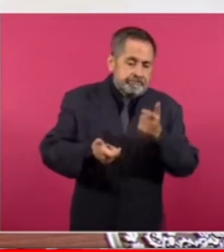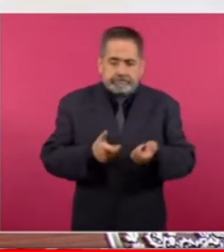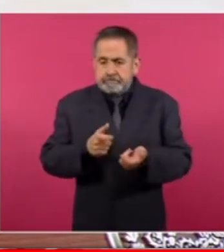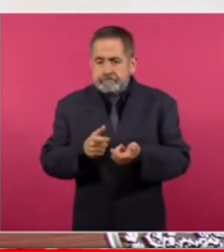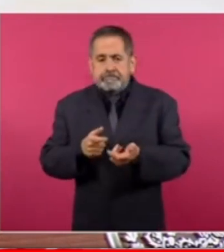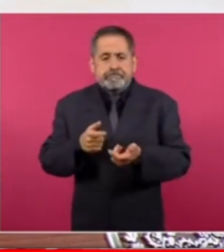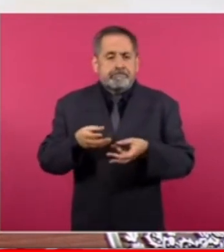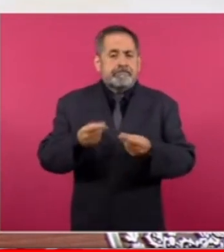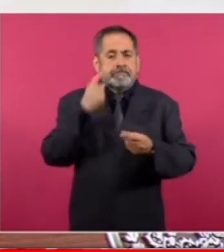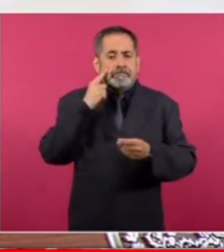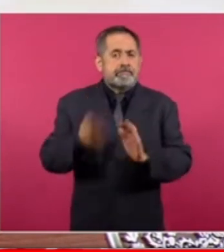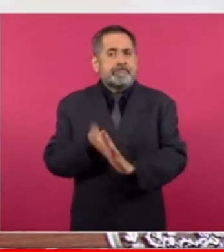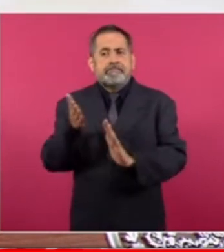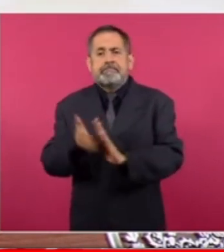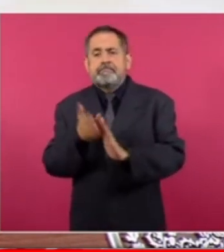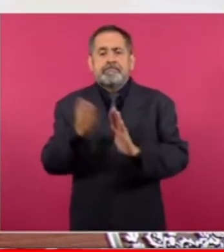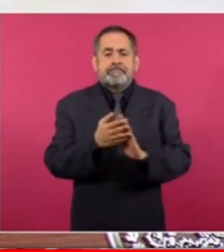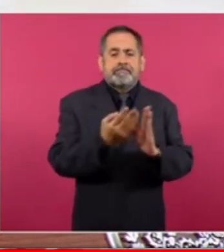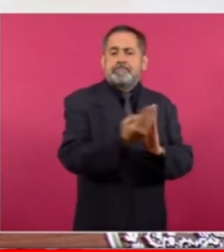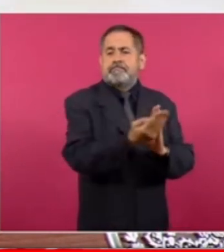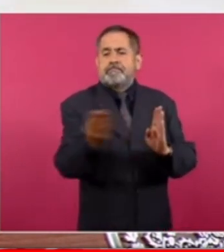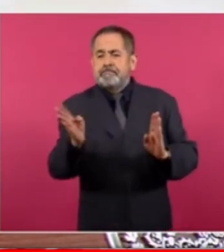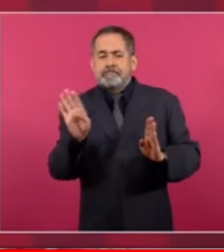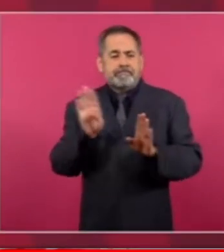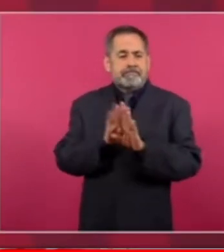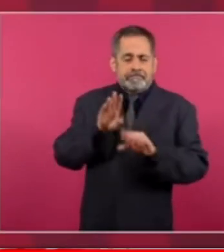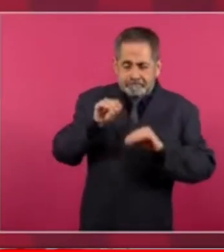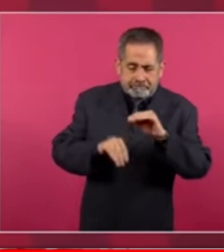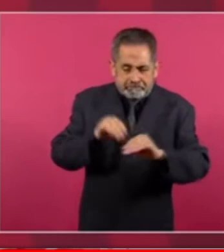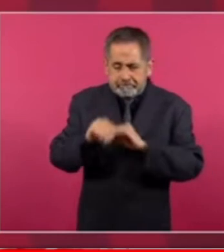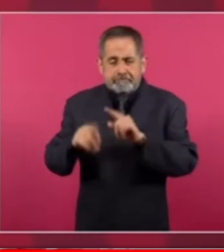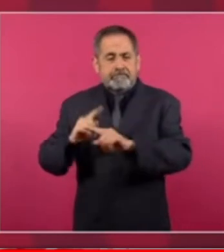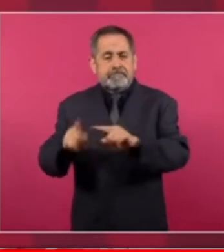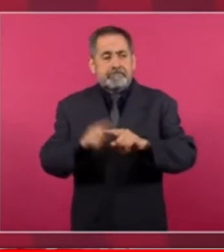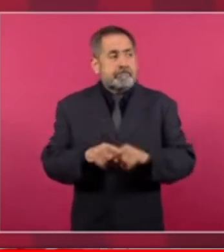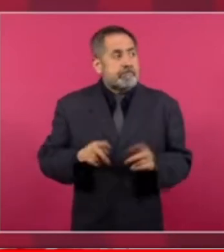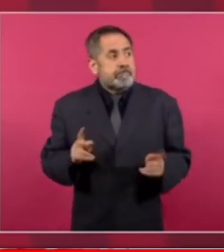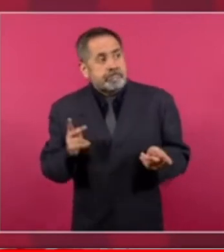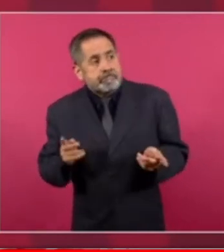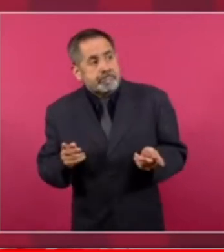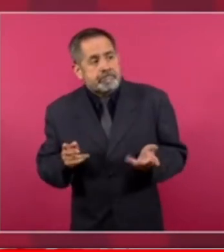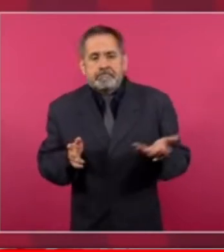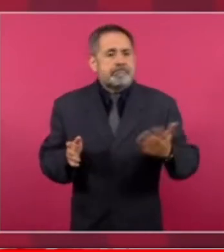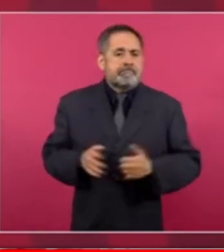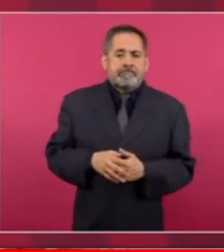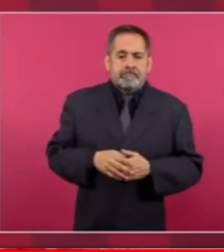obras de infraestructura y en el último avalúo